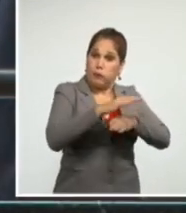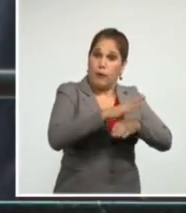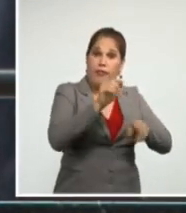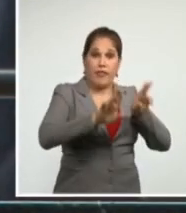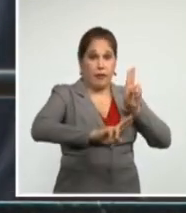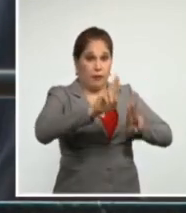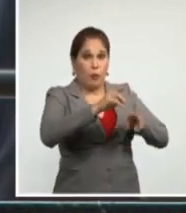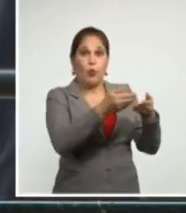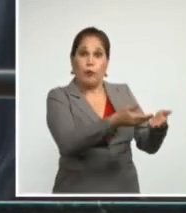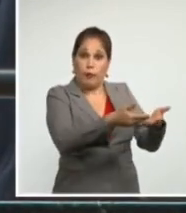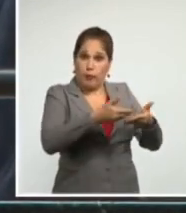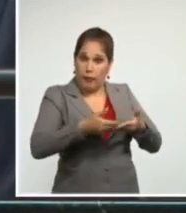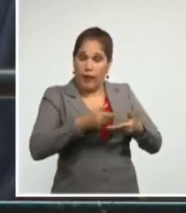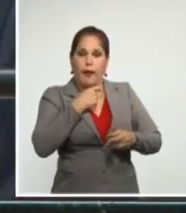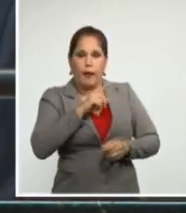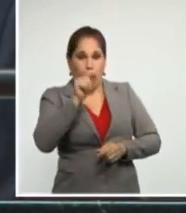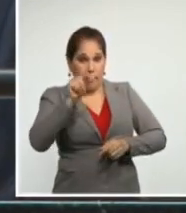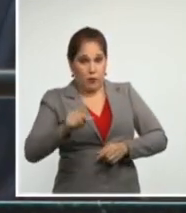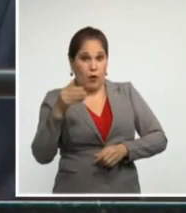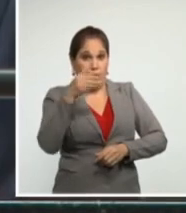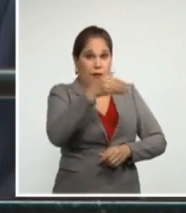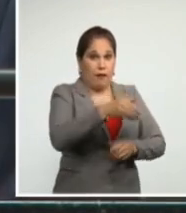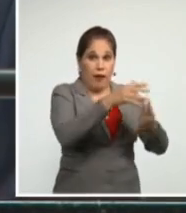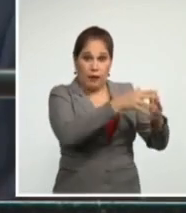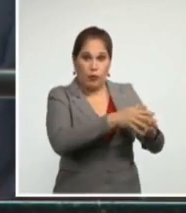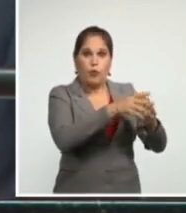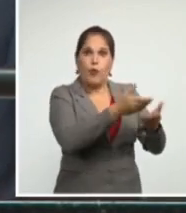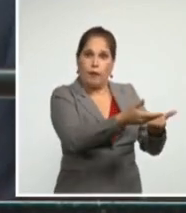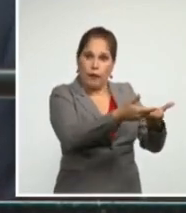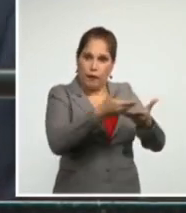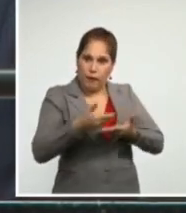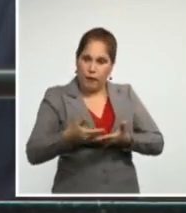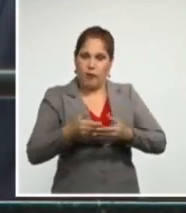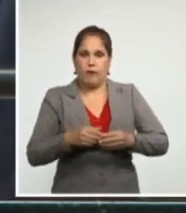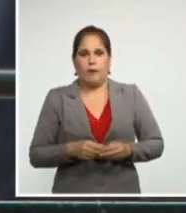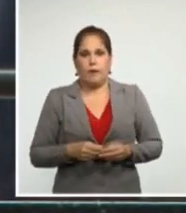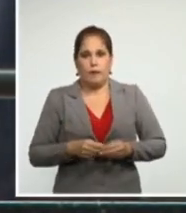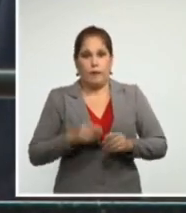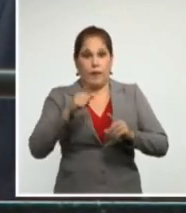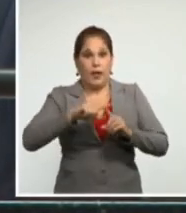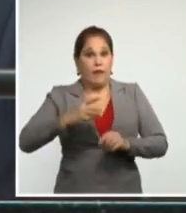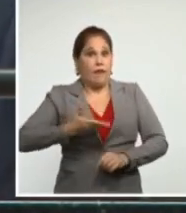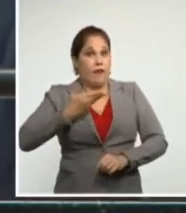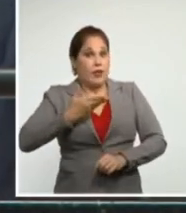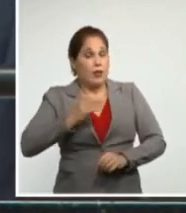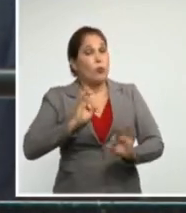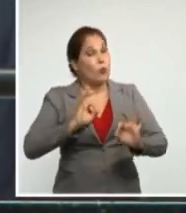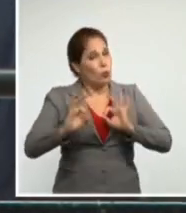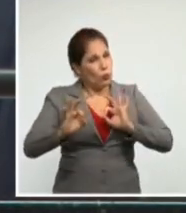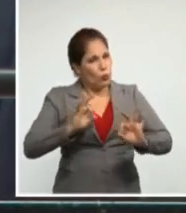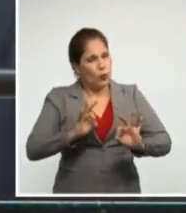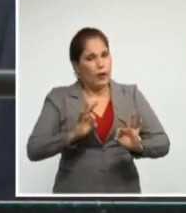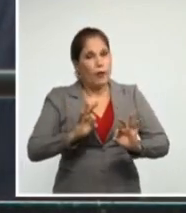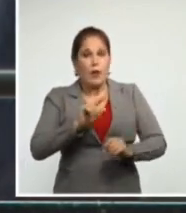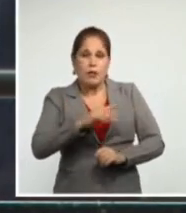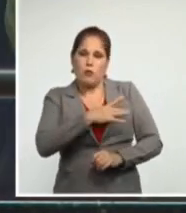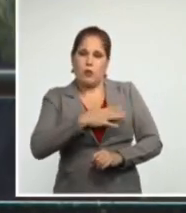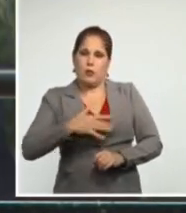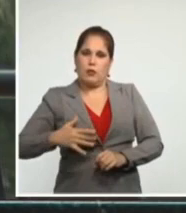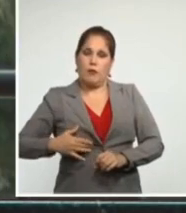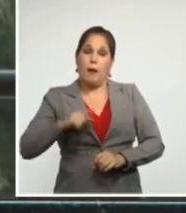en materia de visados. Es un tema sensible que cuesta vidas.